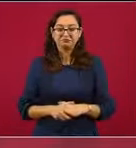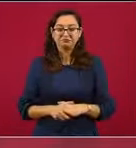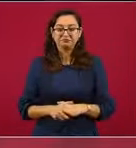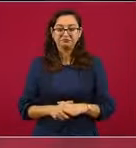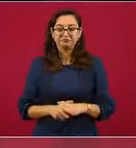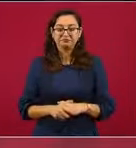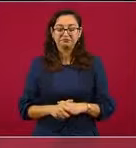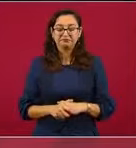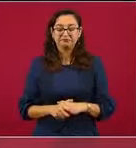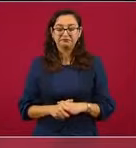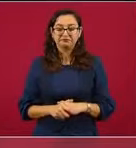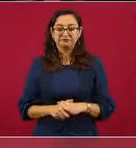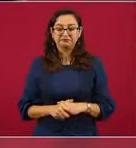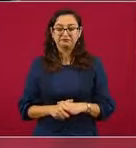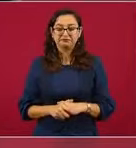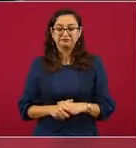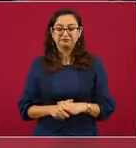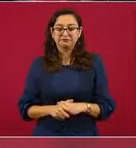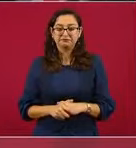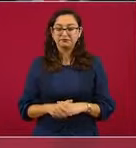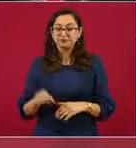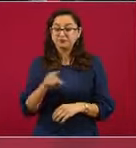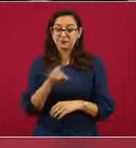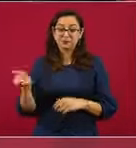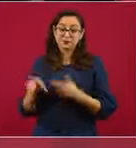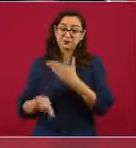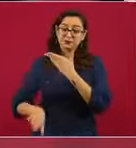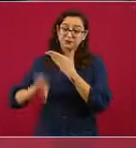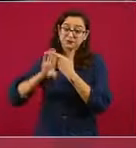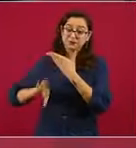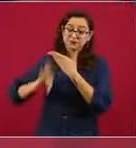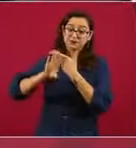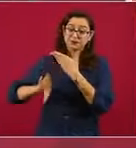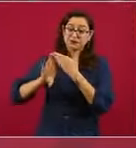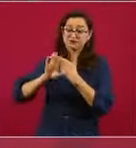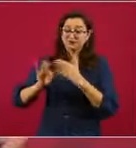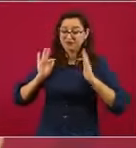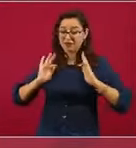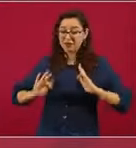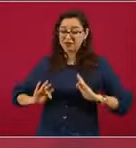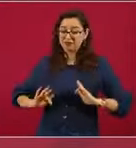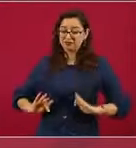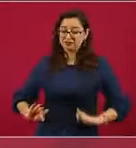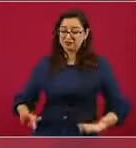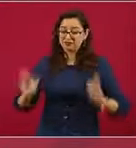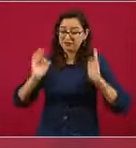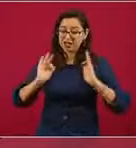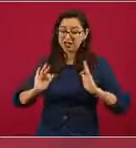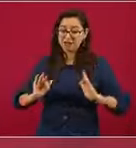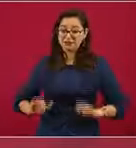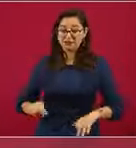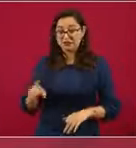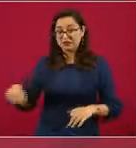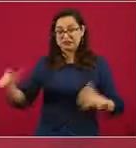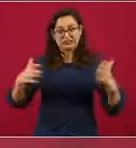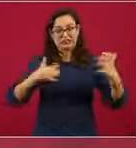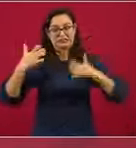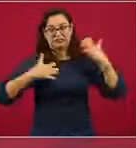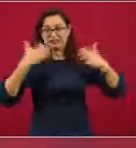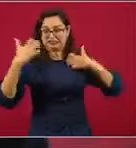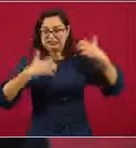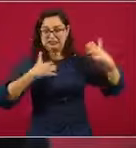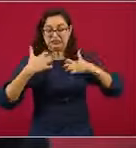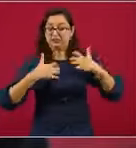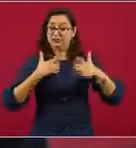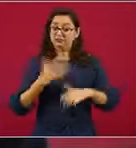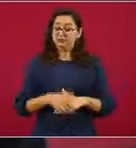serenen, es que se ofuscan, como se está